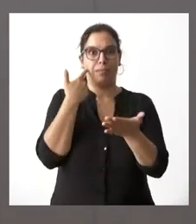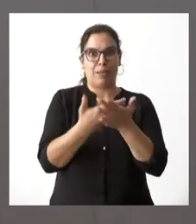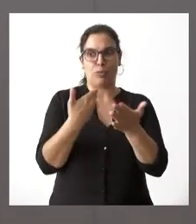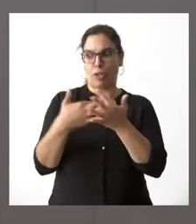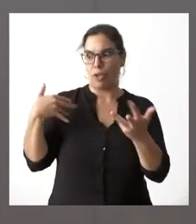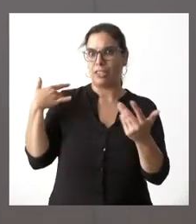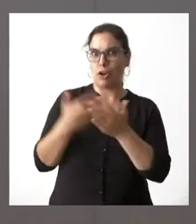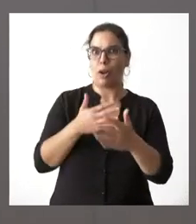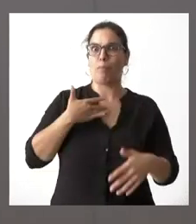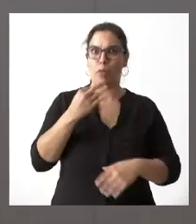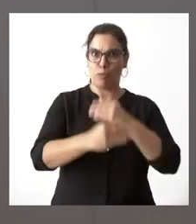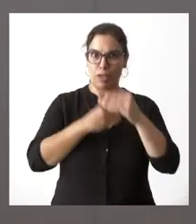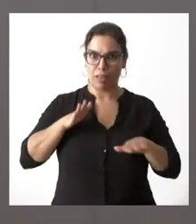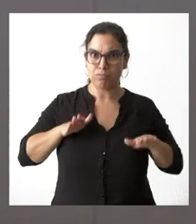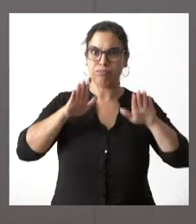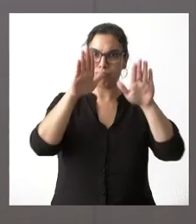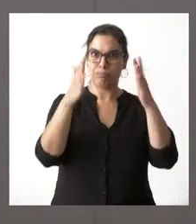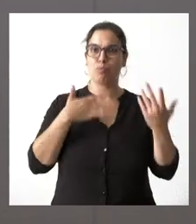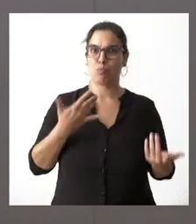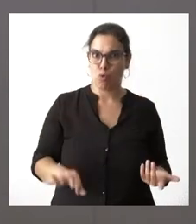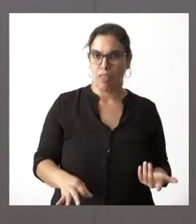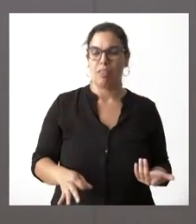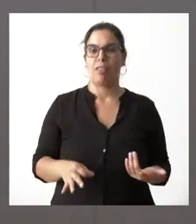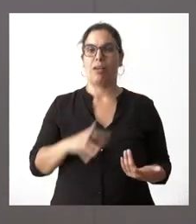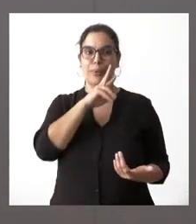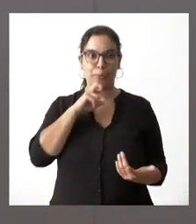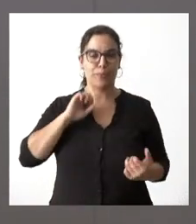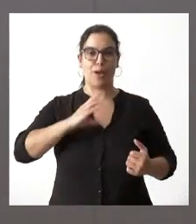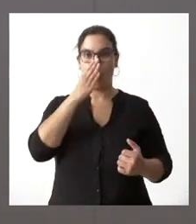historia que somos capaces de proteger y de garantizar la existencia del lobo